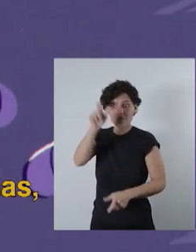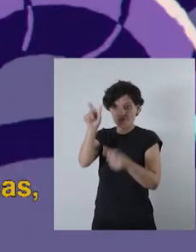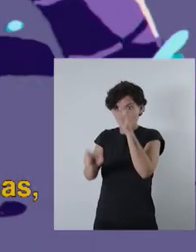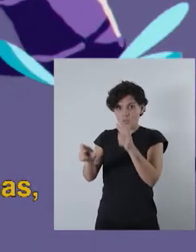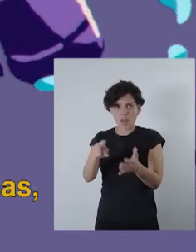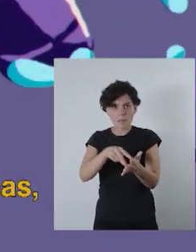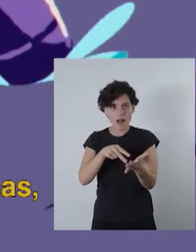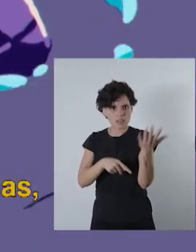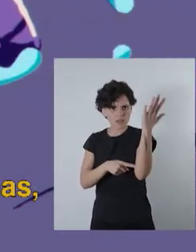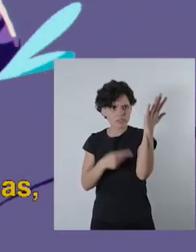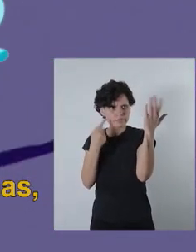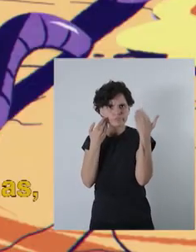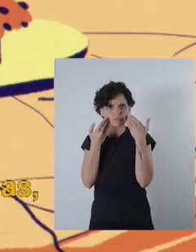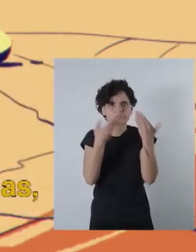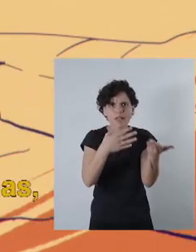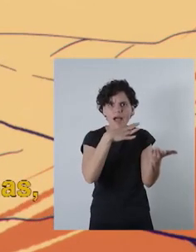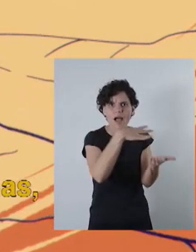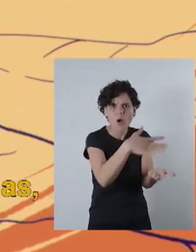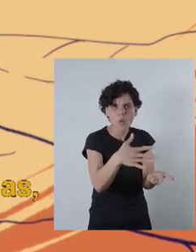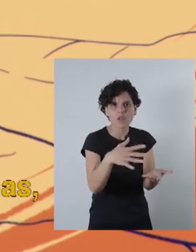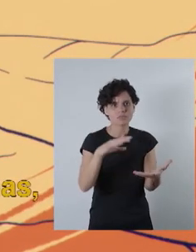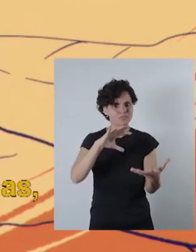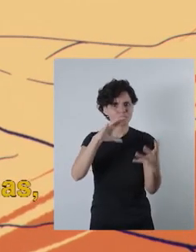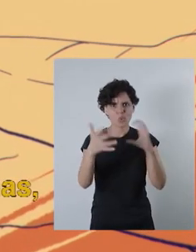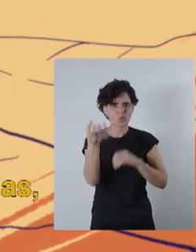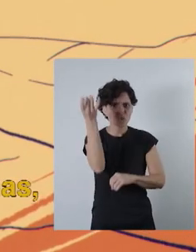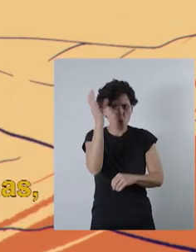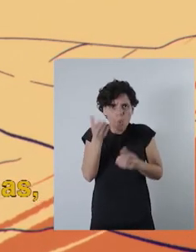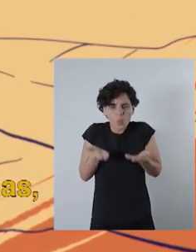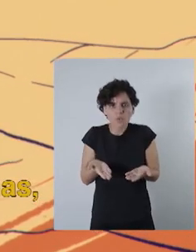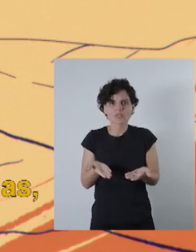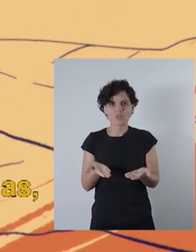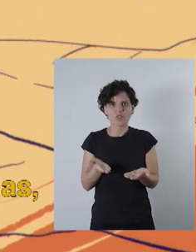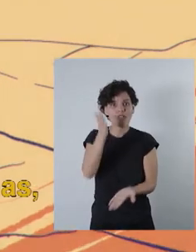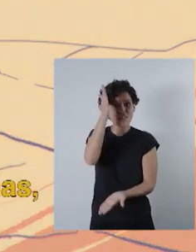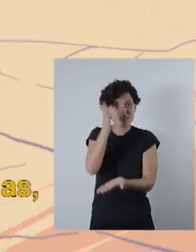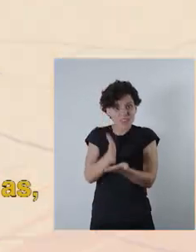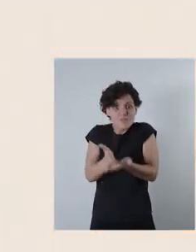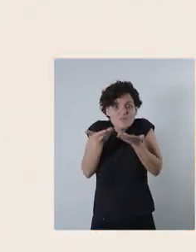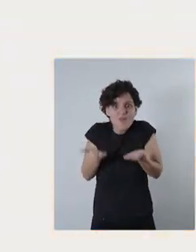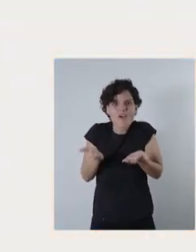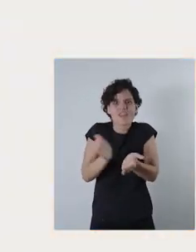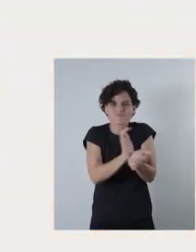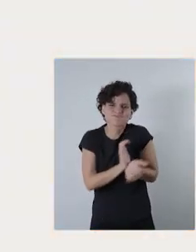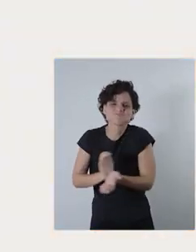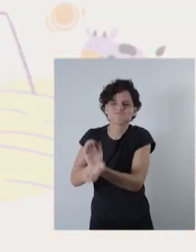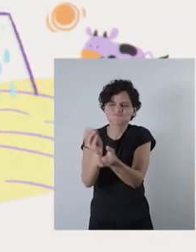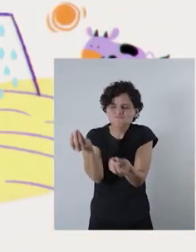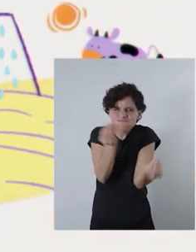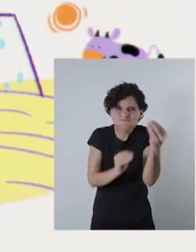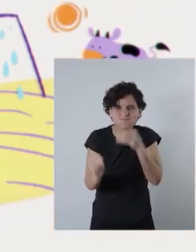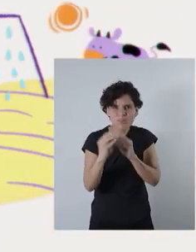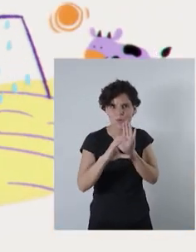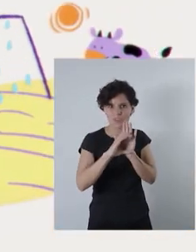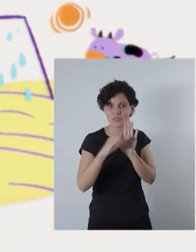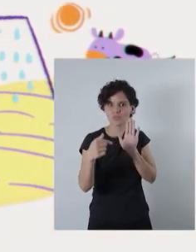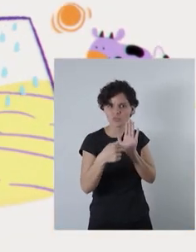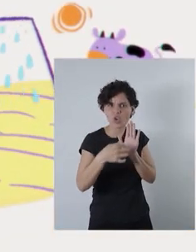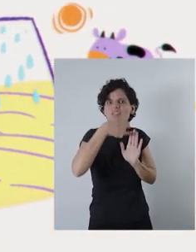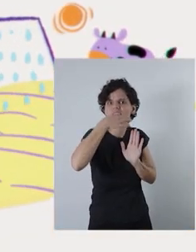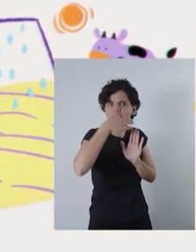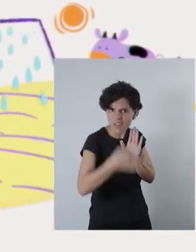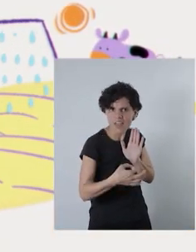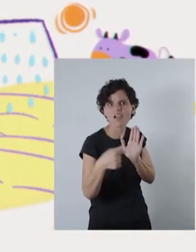En Chile se prefieren los paltos a las personas. Es un caso único en el mundo. Es hora de que juntos redactemos una